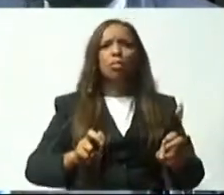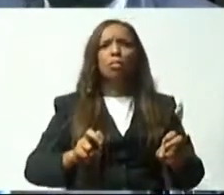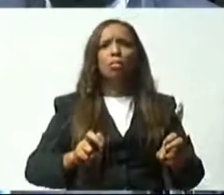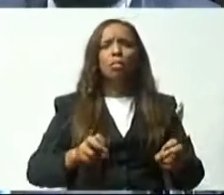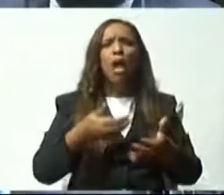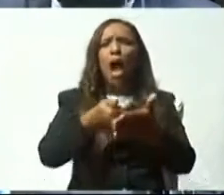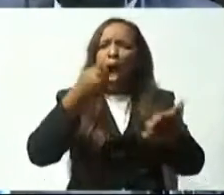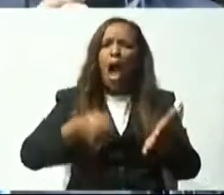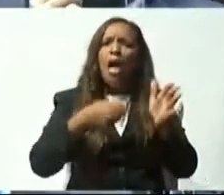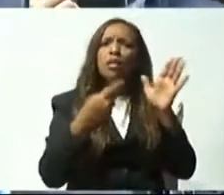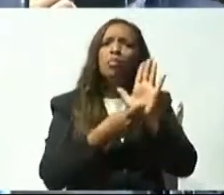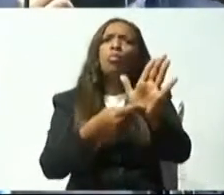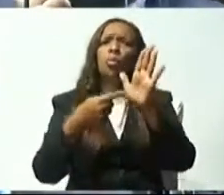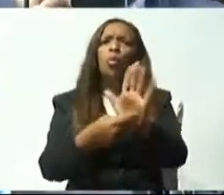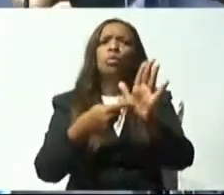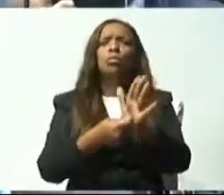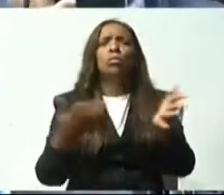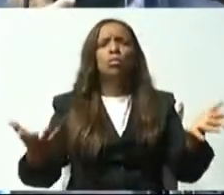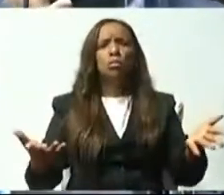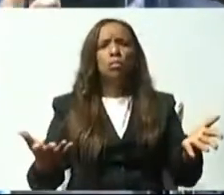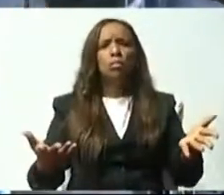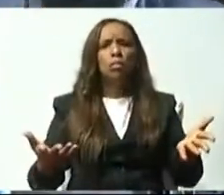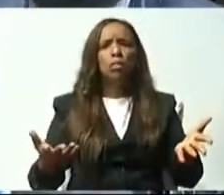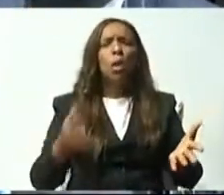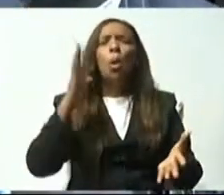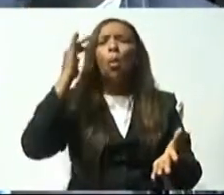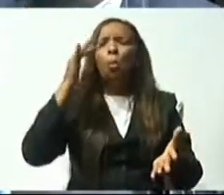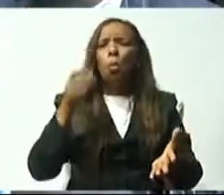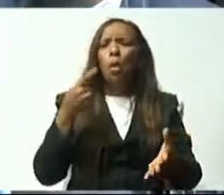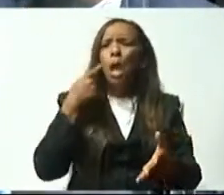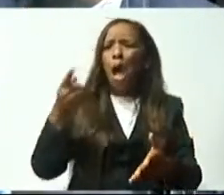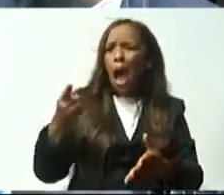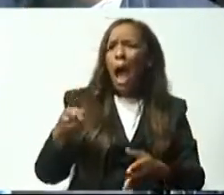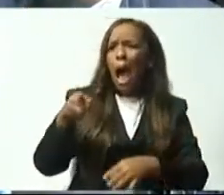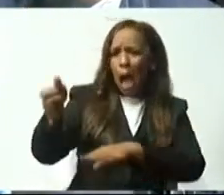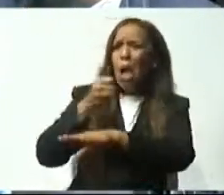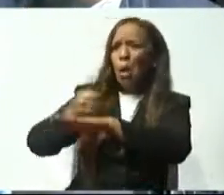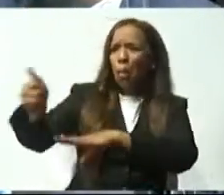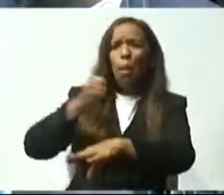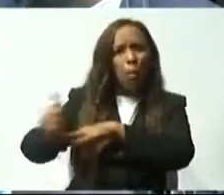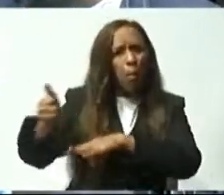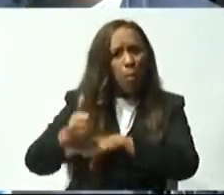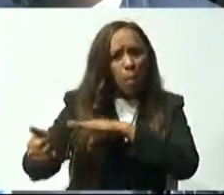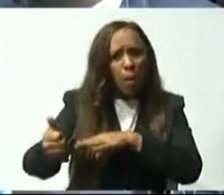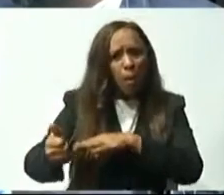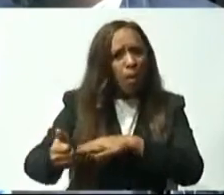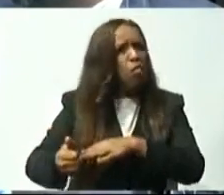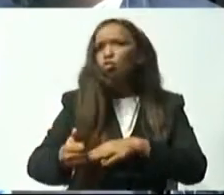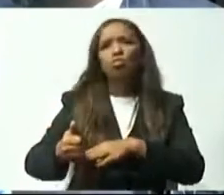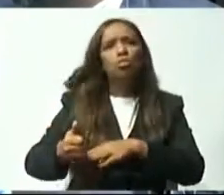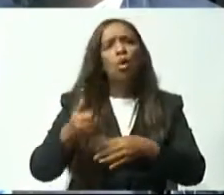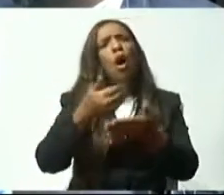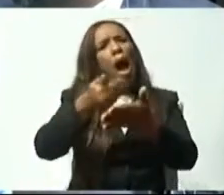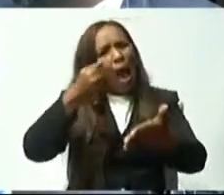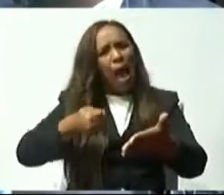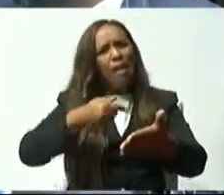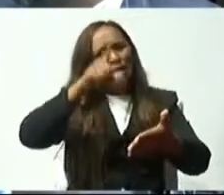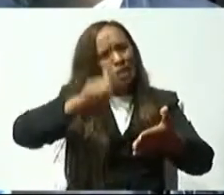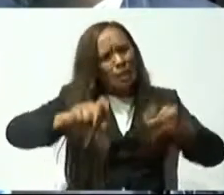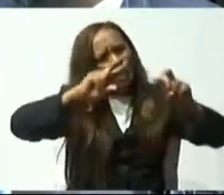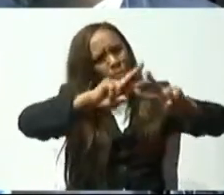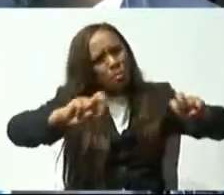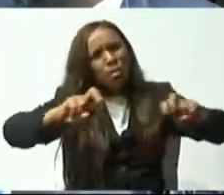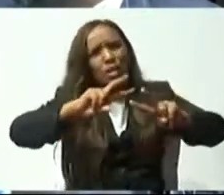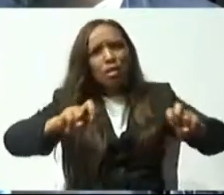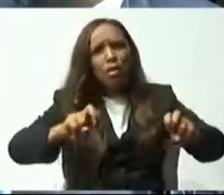los medios de comunicación, como asunto mediático, para condenar públicamente, a diputados y diputadas, que están aquí,